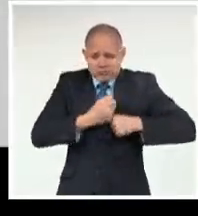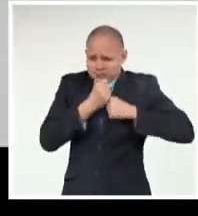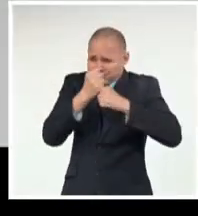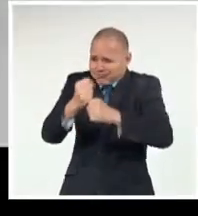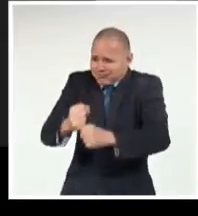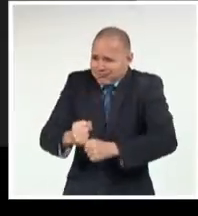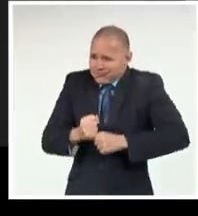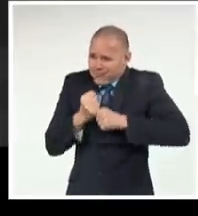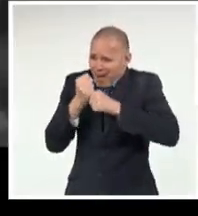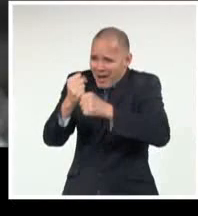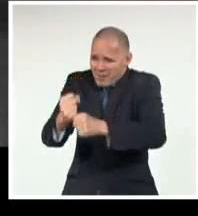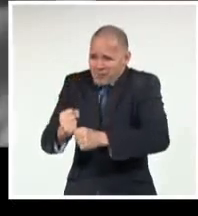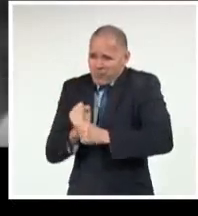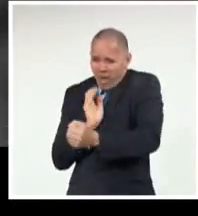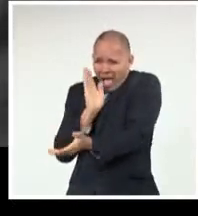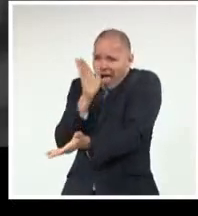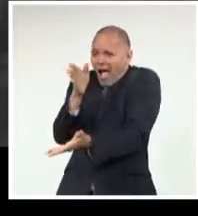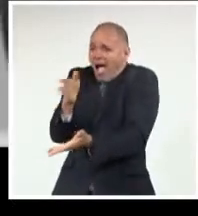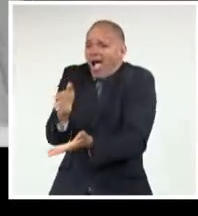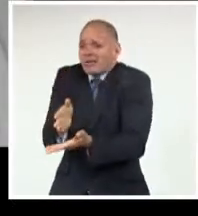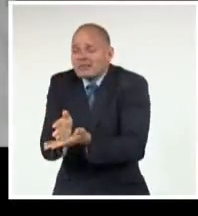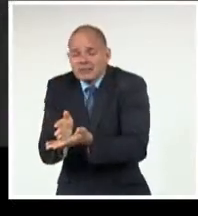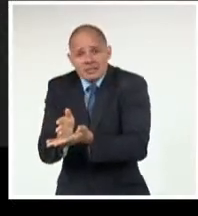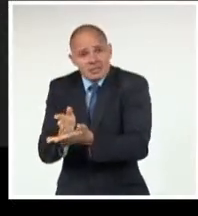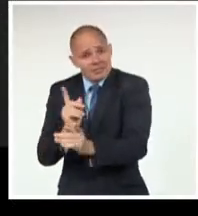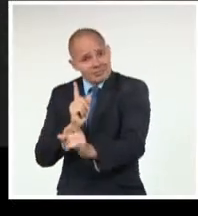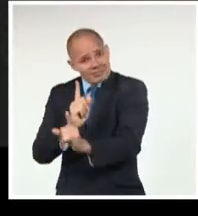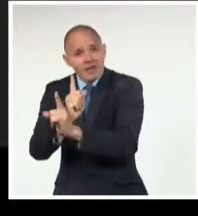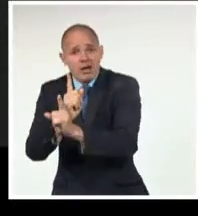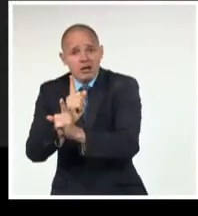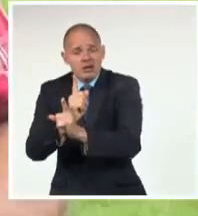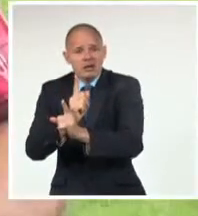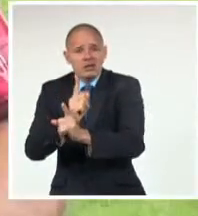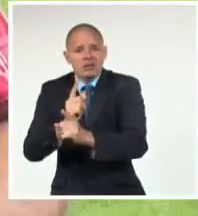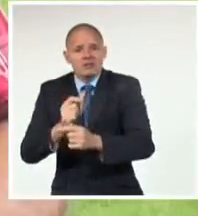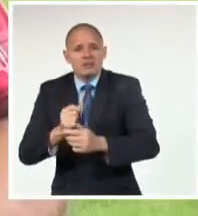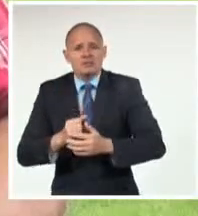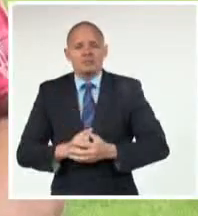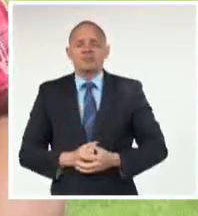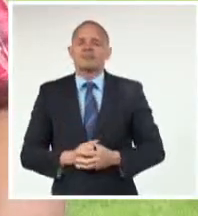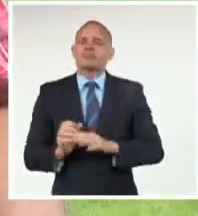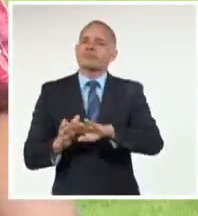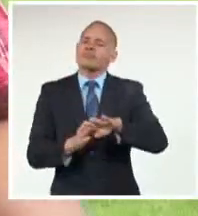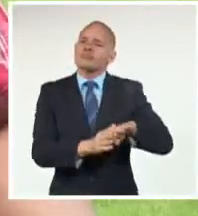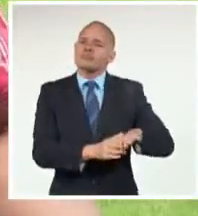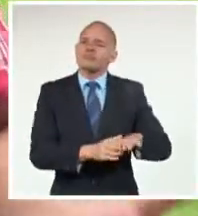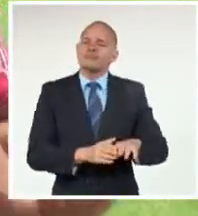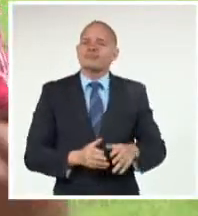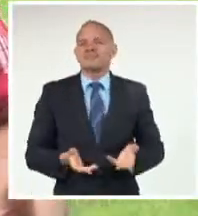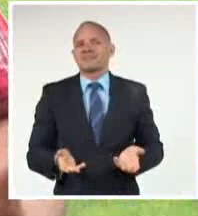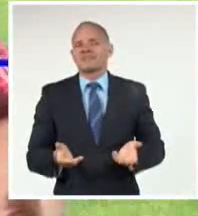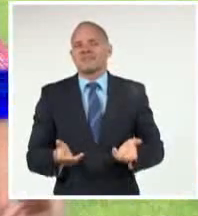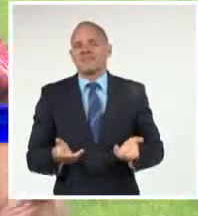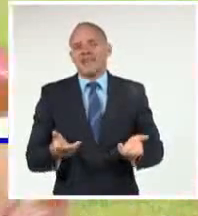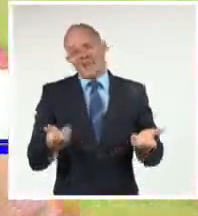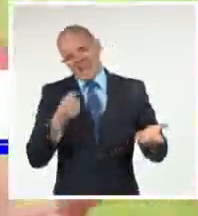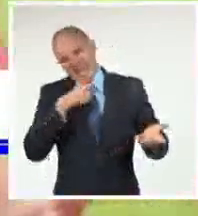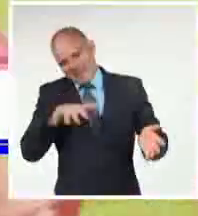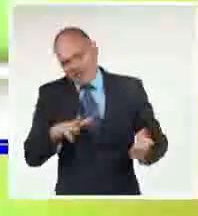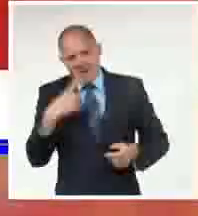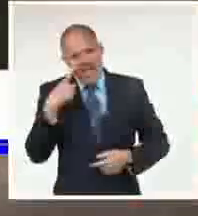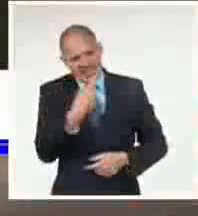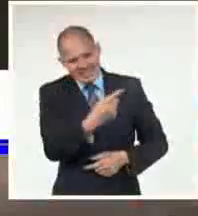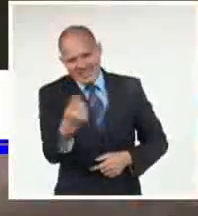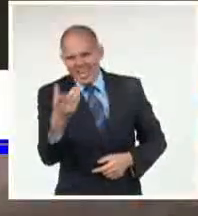Buscó sus huellas Y le siguió Y ahora Tú ves estos muchachos Que tocan unas guitarras